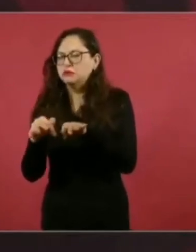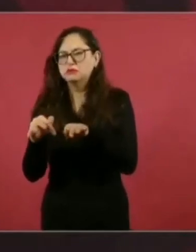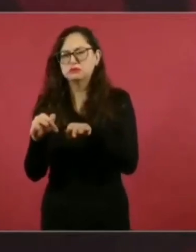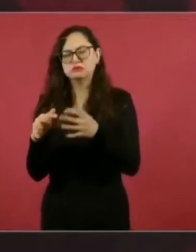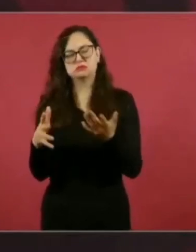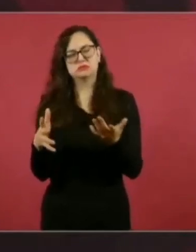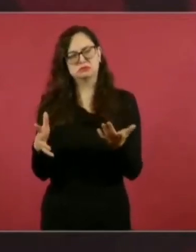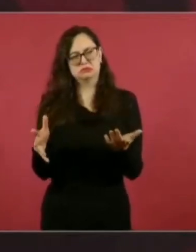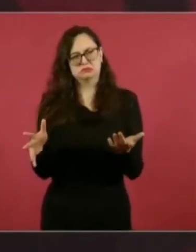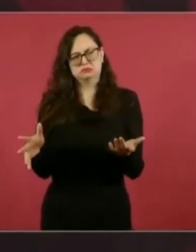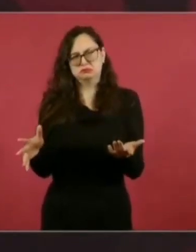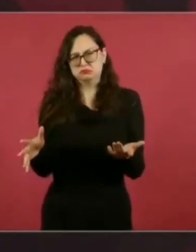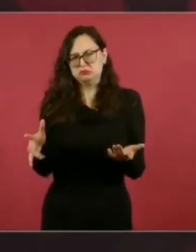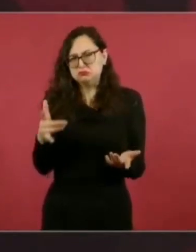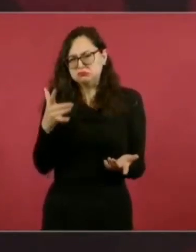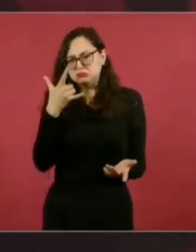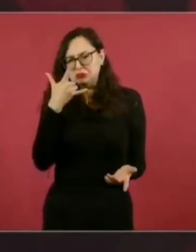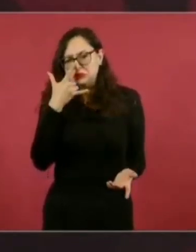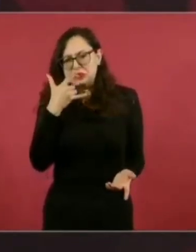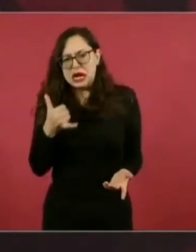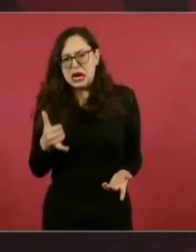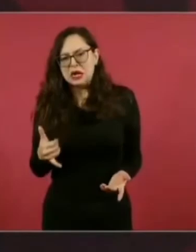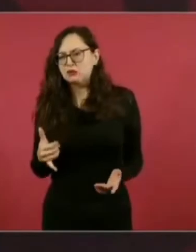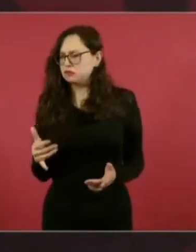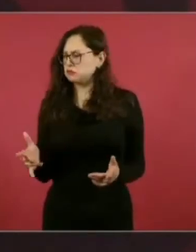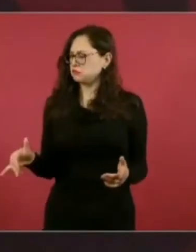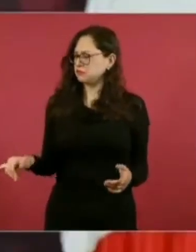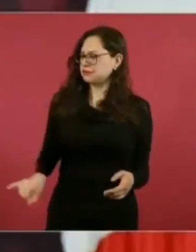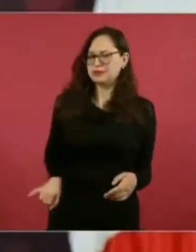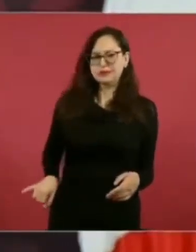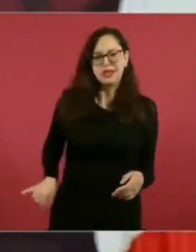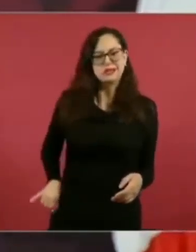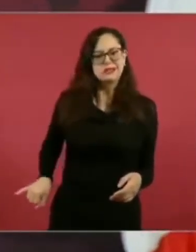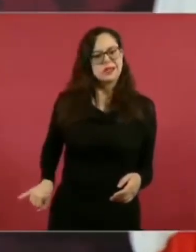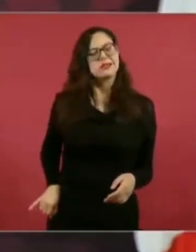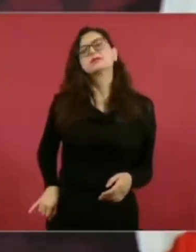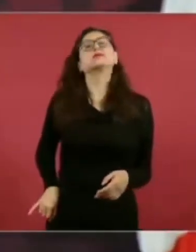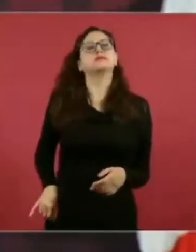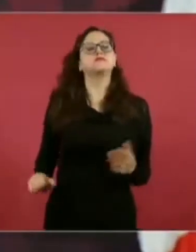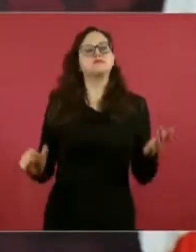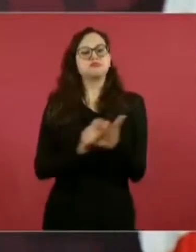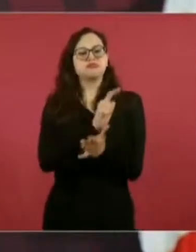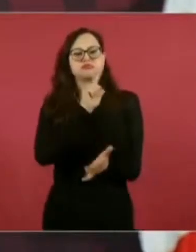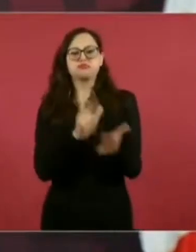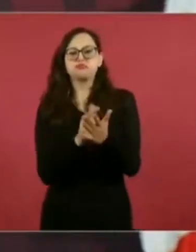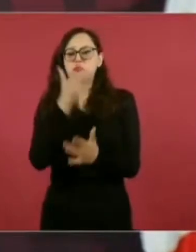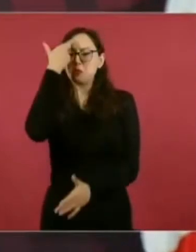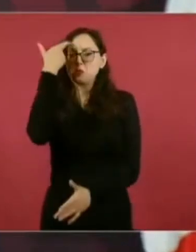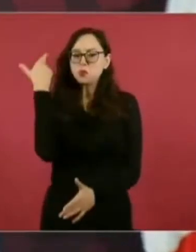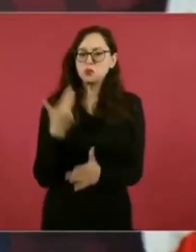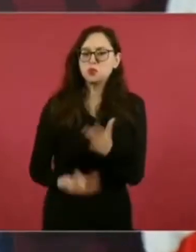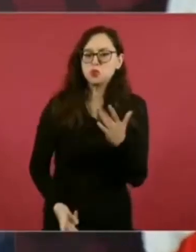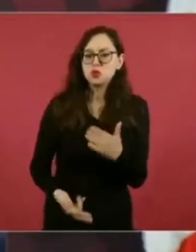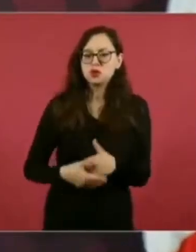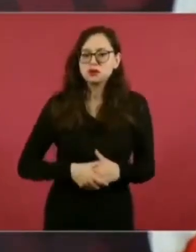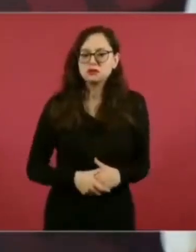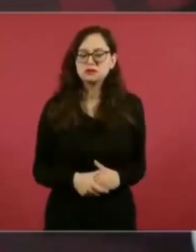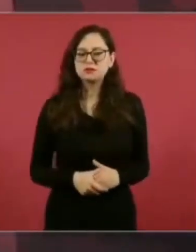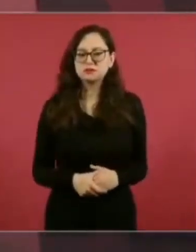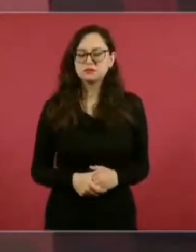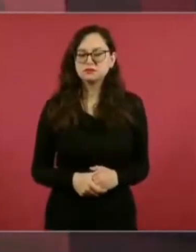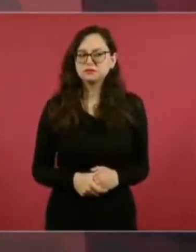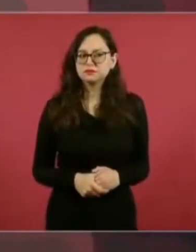mucho la atención que movilizan